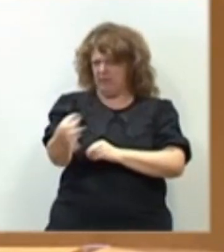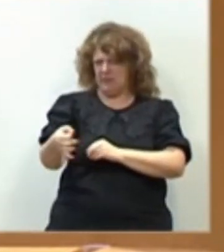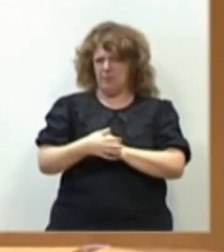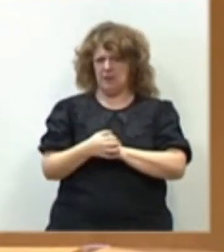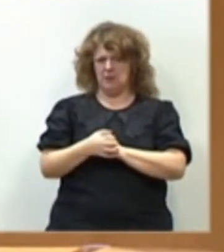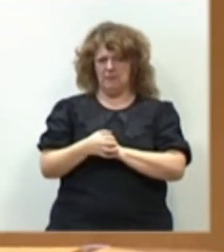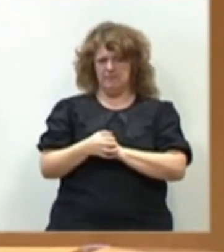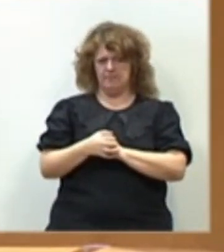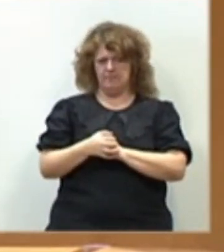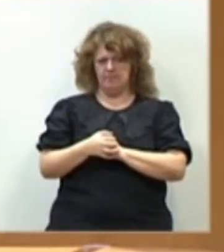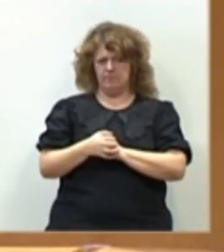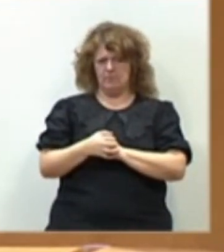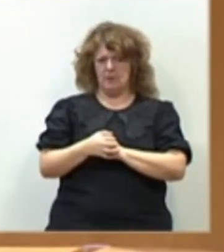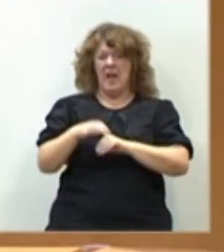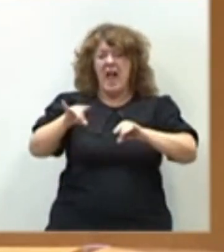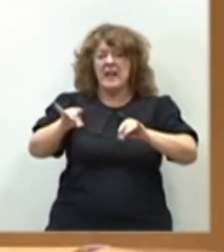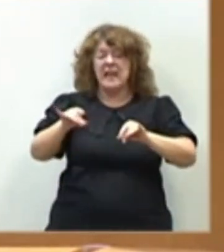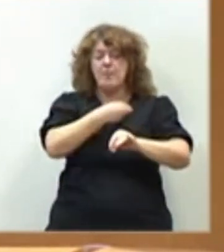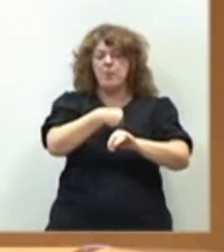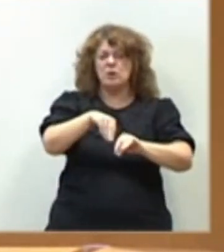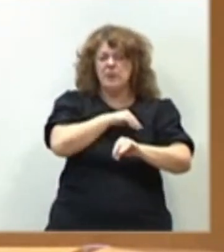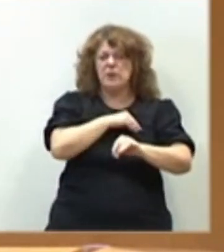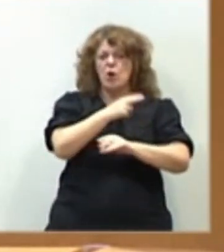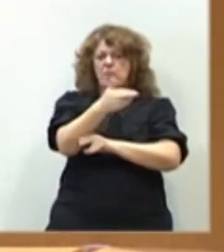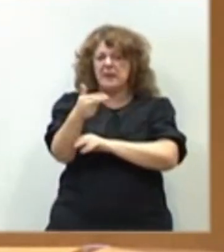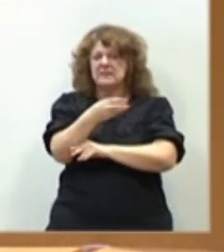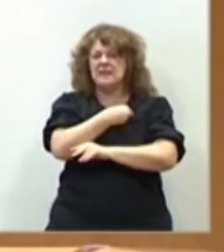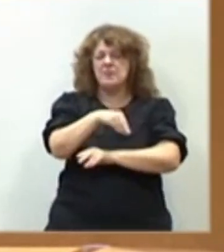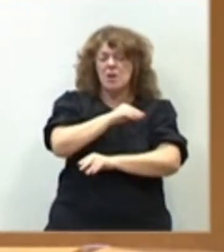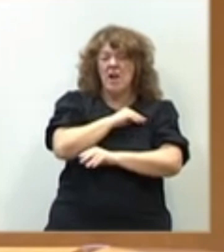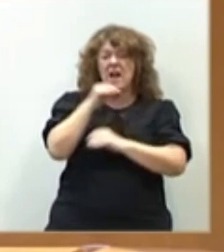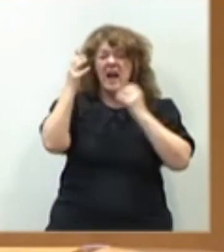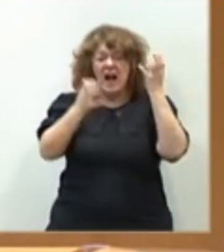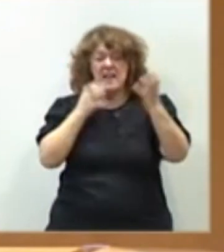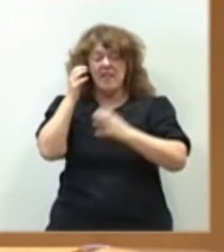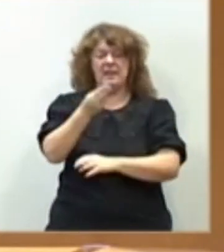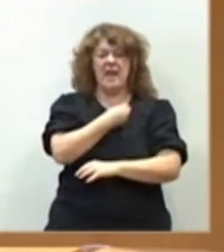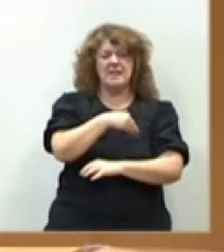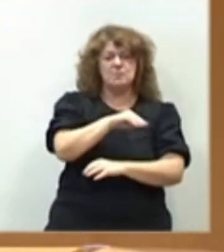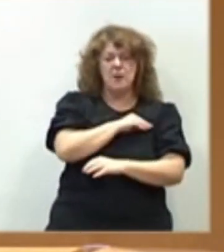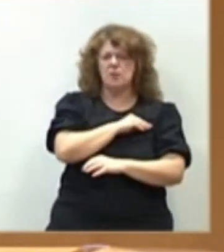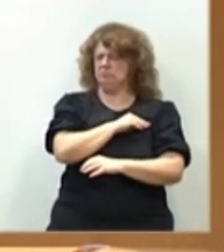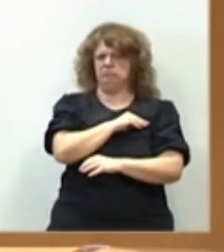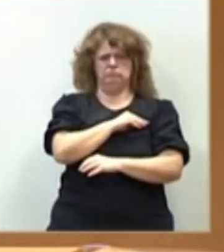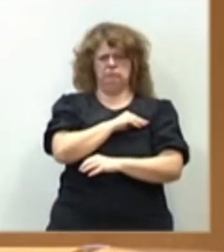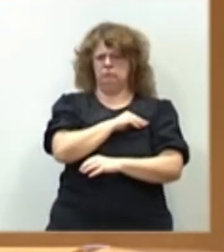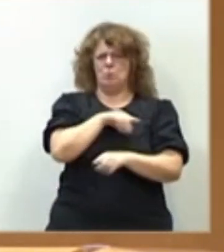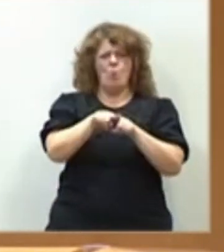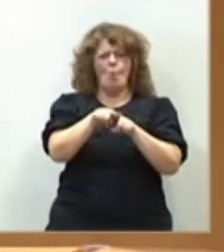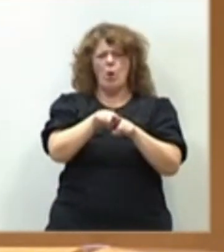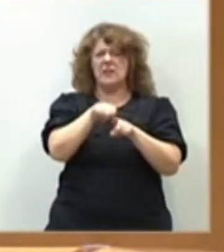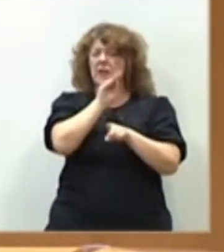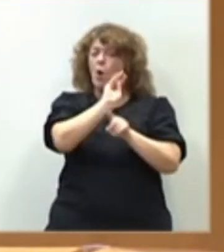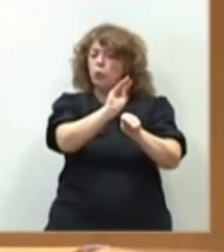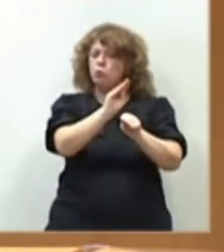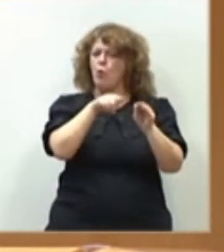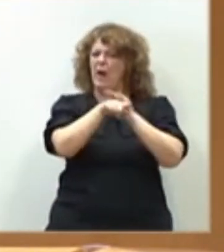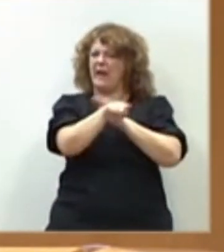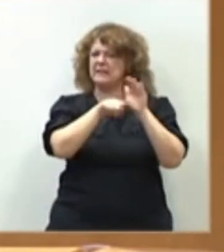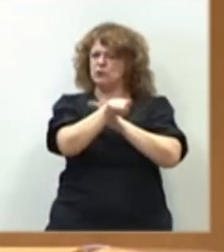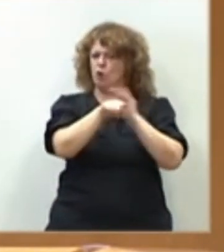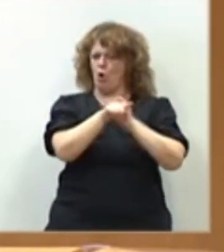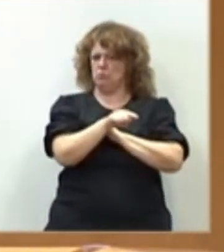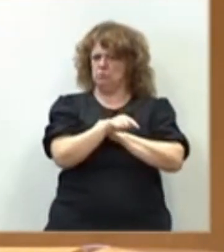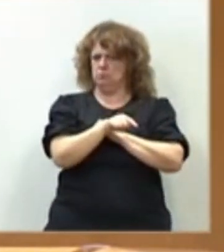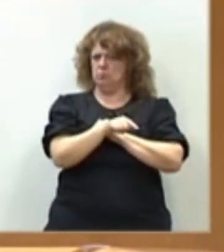¿Qué campo español? La pesca española y la ganadería española realmente son muy críticos con su gestión y no lo son porque